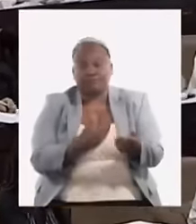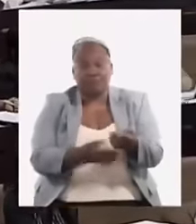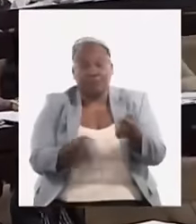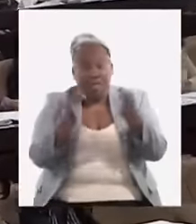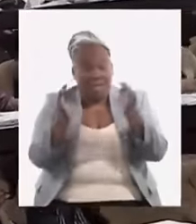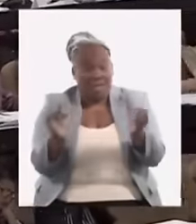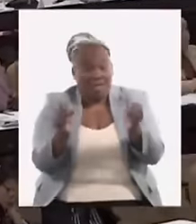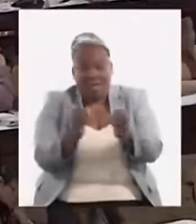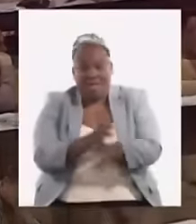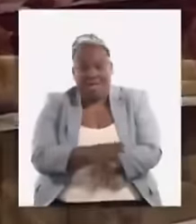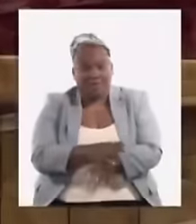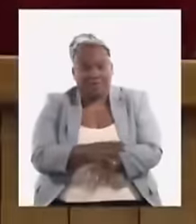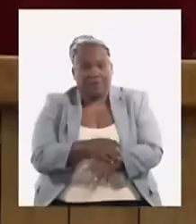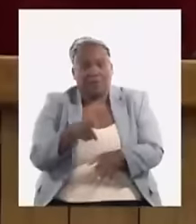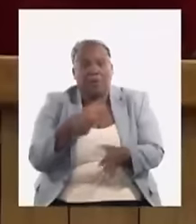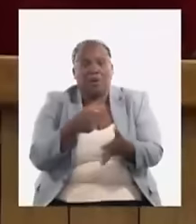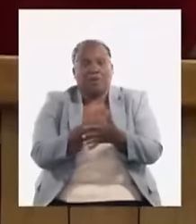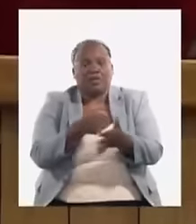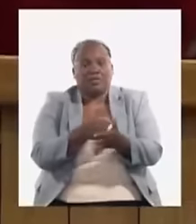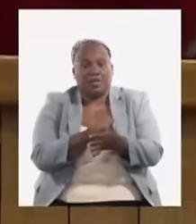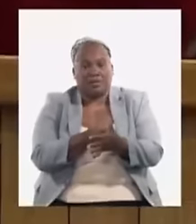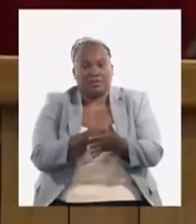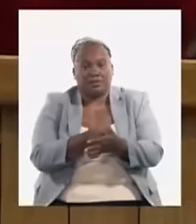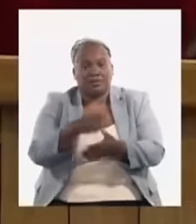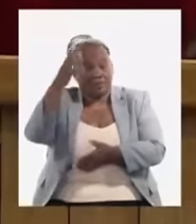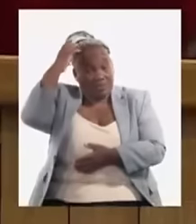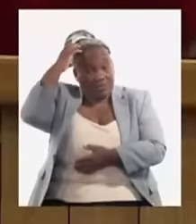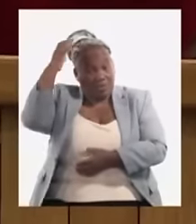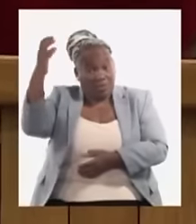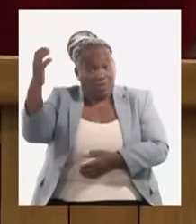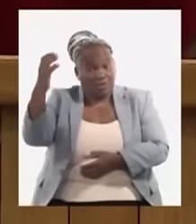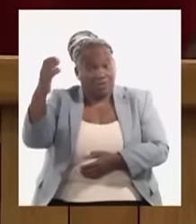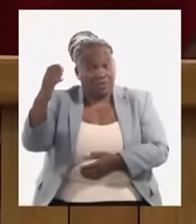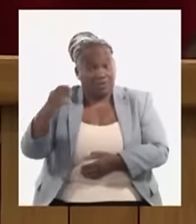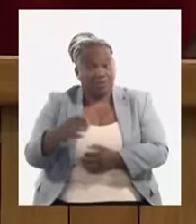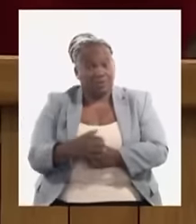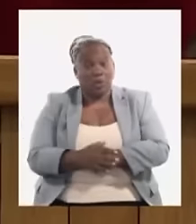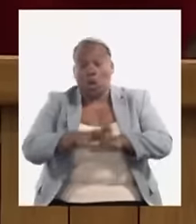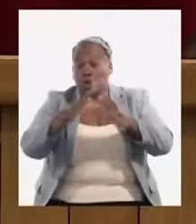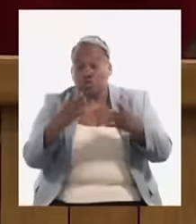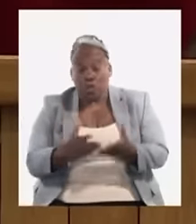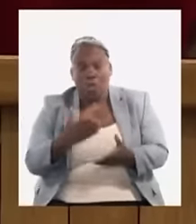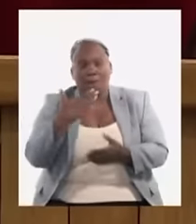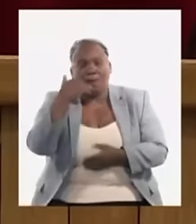enfrentar desde el gobierno con todo y para el bien de todos.